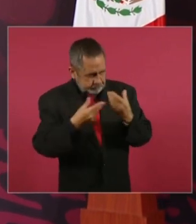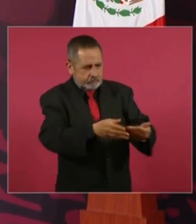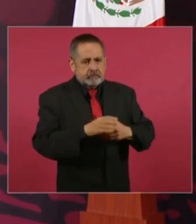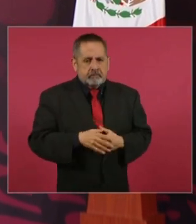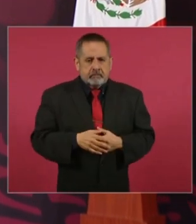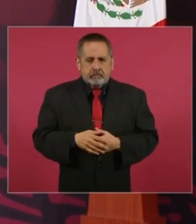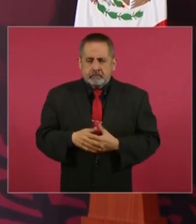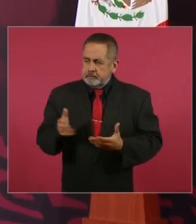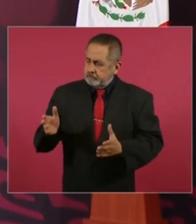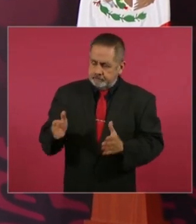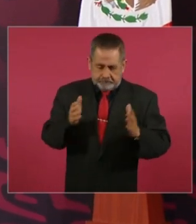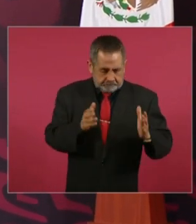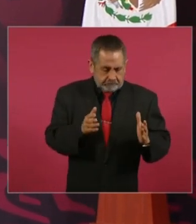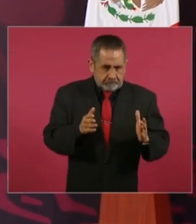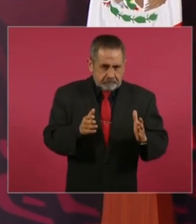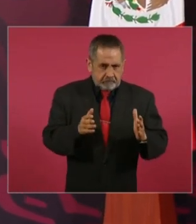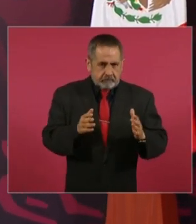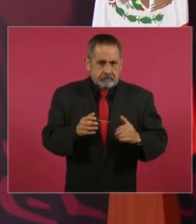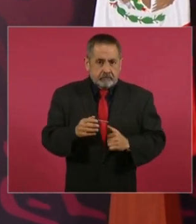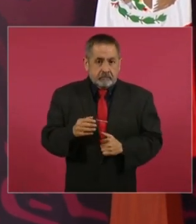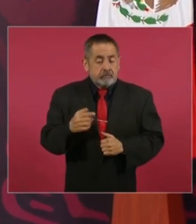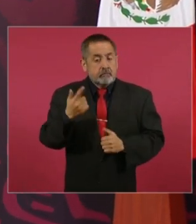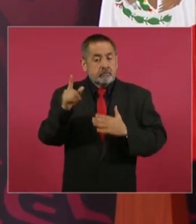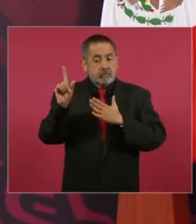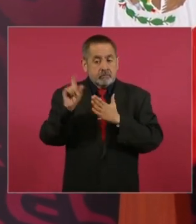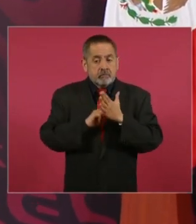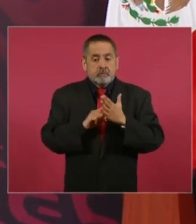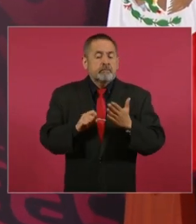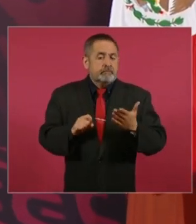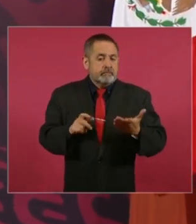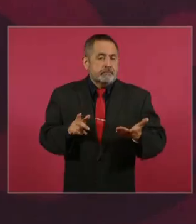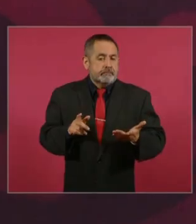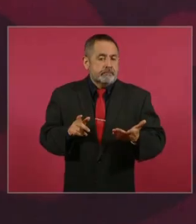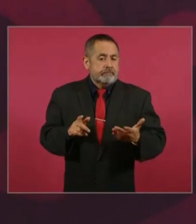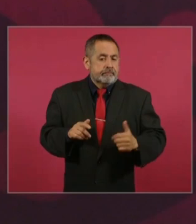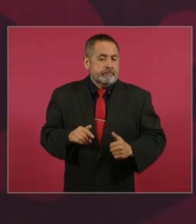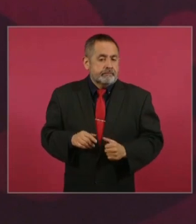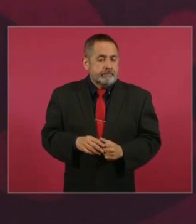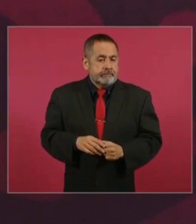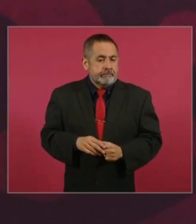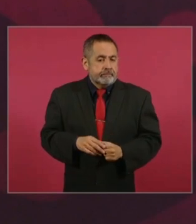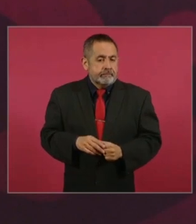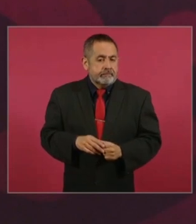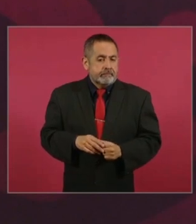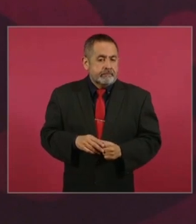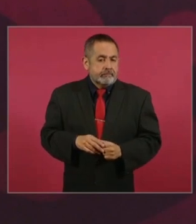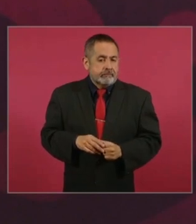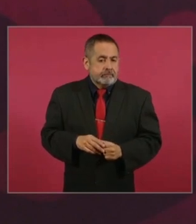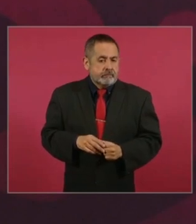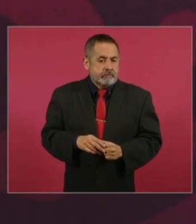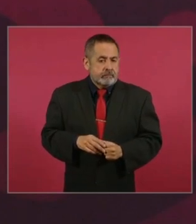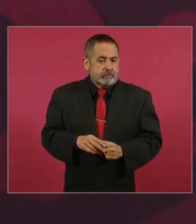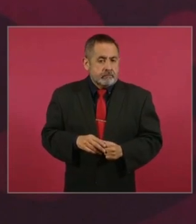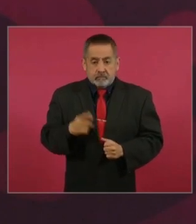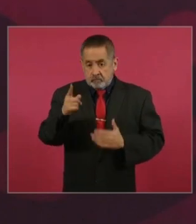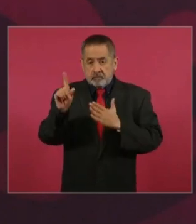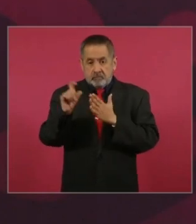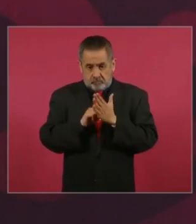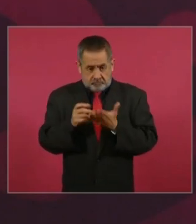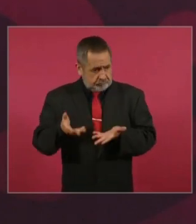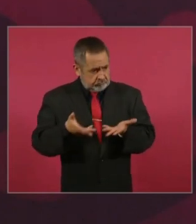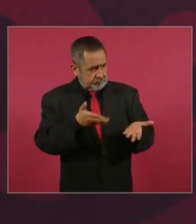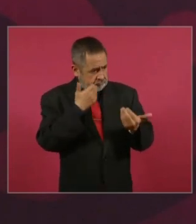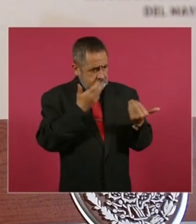nada más que un mes, un mes,